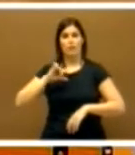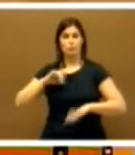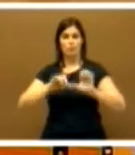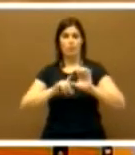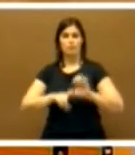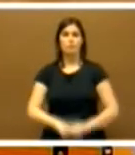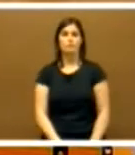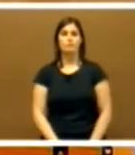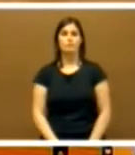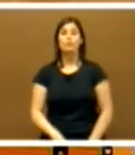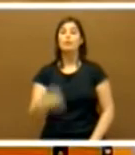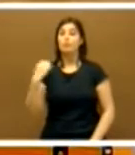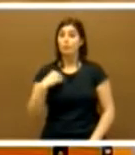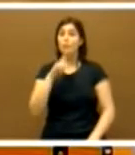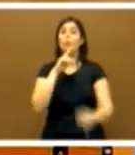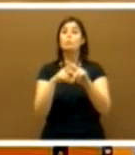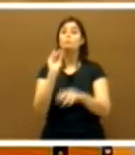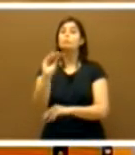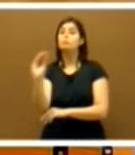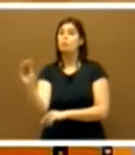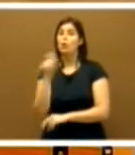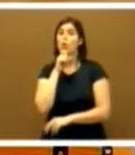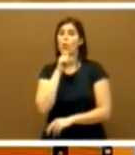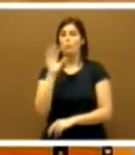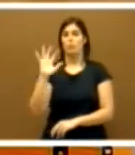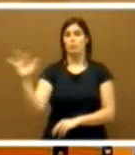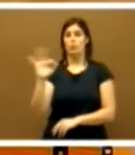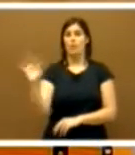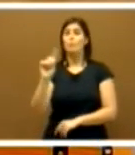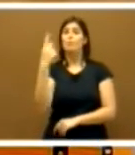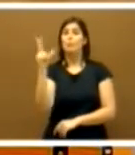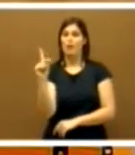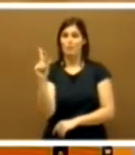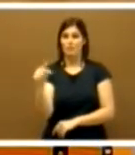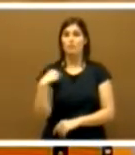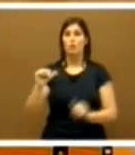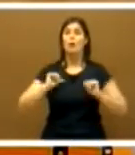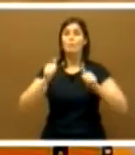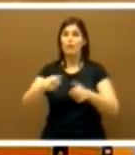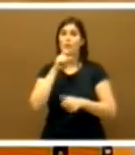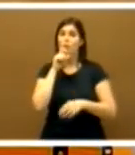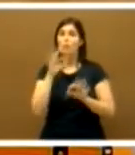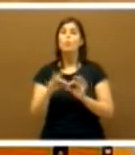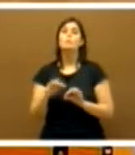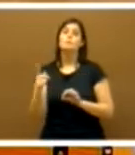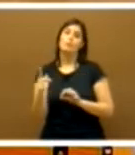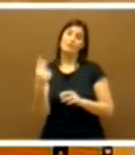autónoma de Extremadura. El llamamiento se realizará por orden alfabético del primer apellido, comenzando por el diputado o